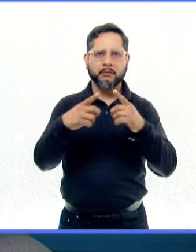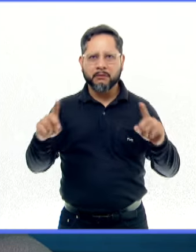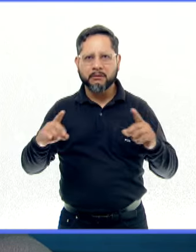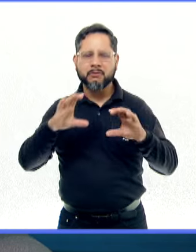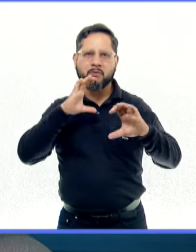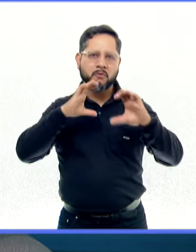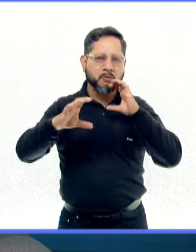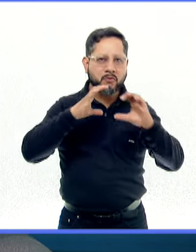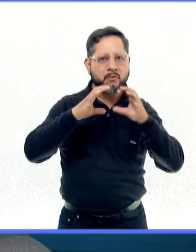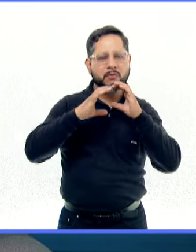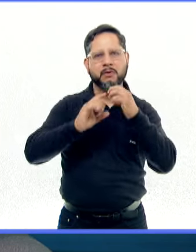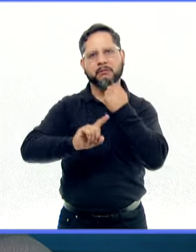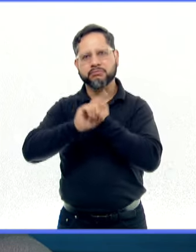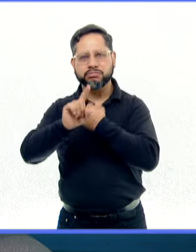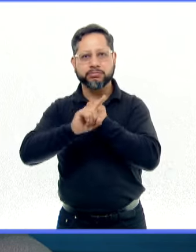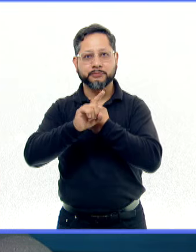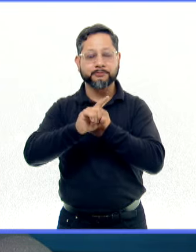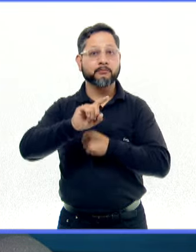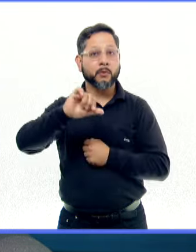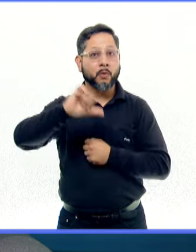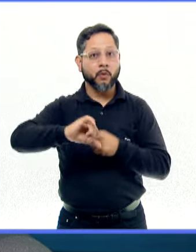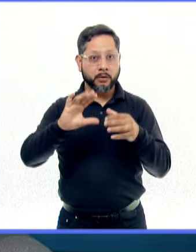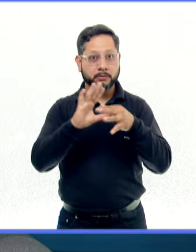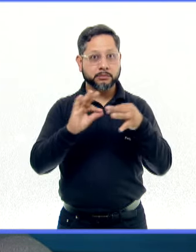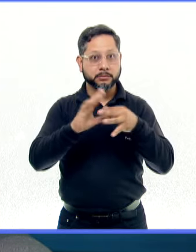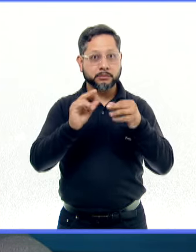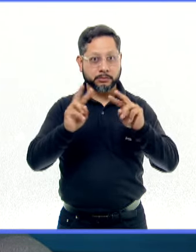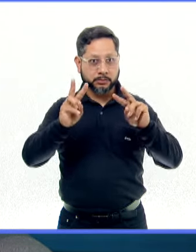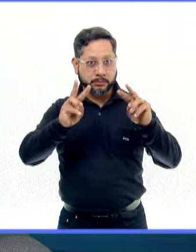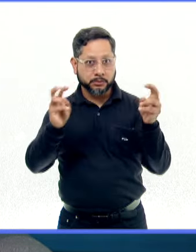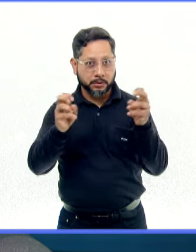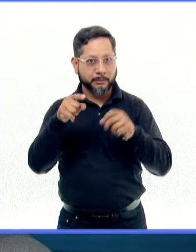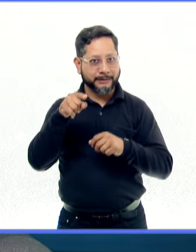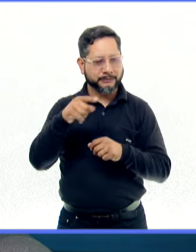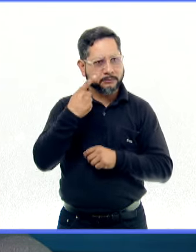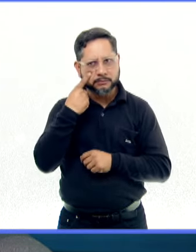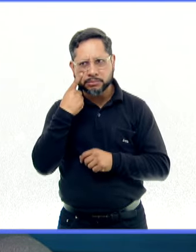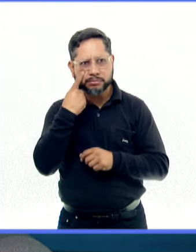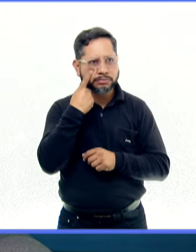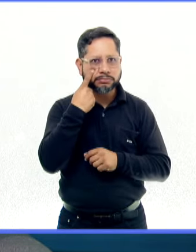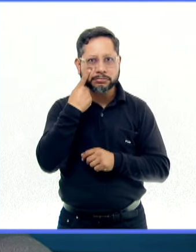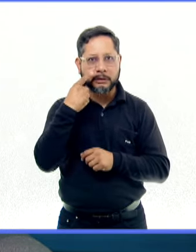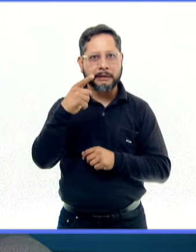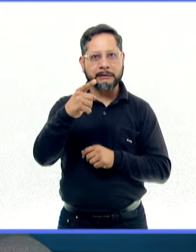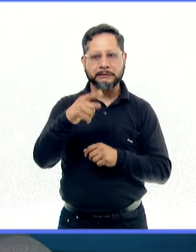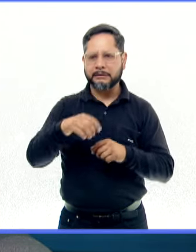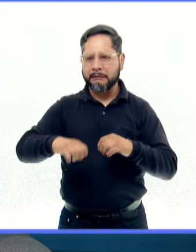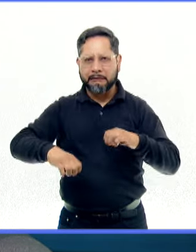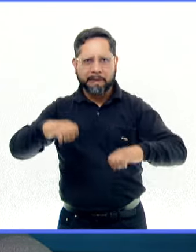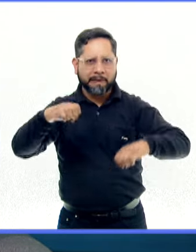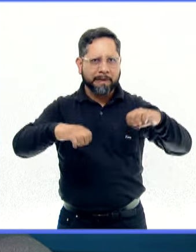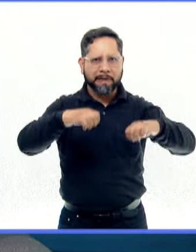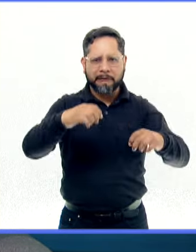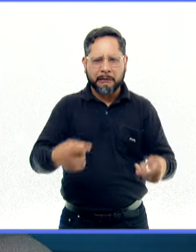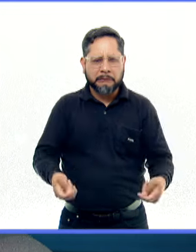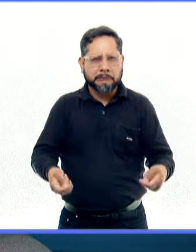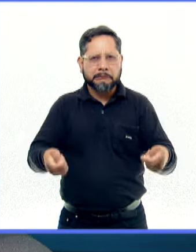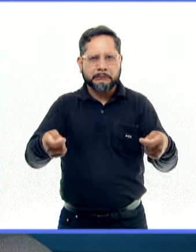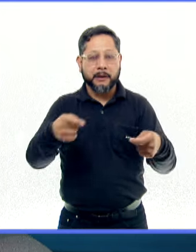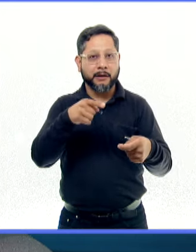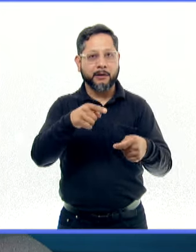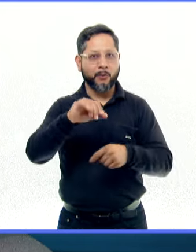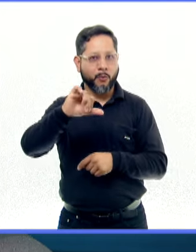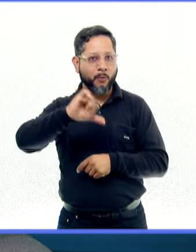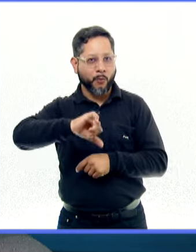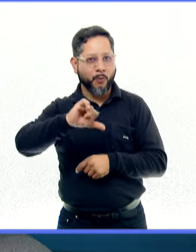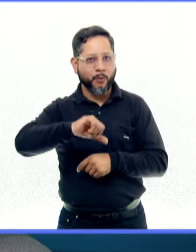comunicación. Y para hablar precisamente sobre este trastorno que puede ser visible desde edades muy tempranas o no, el día de hoy nos